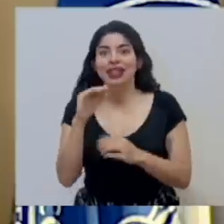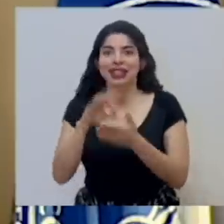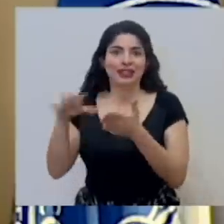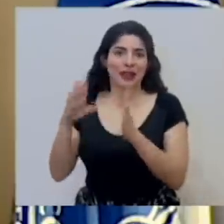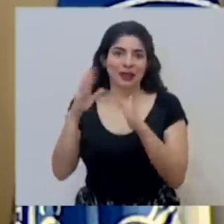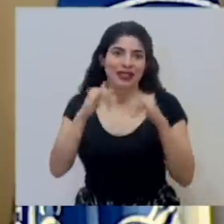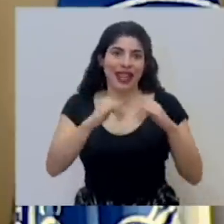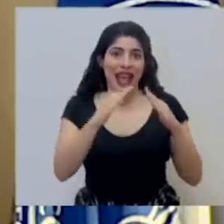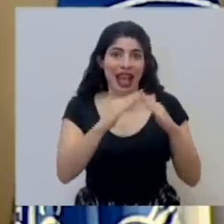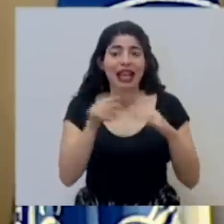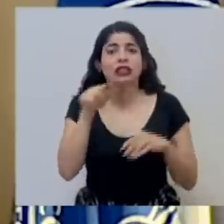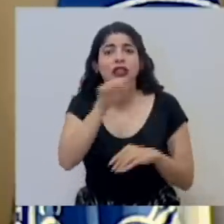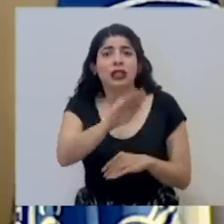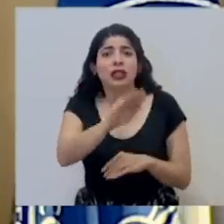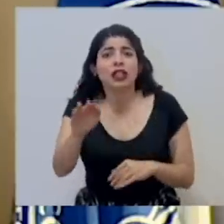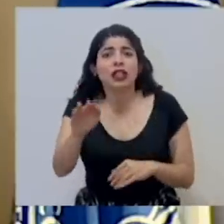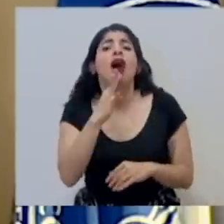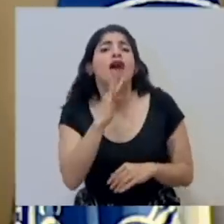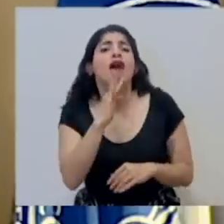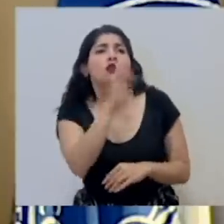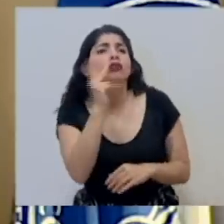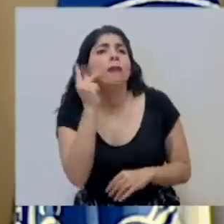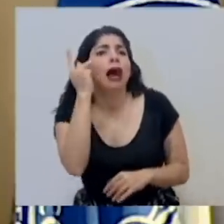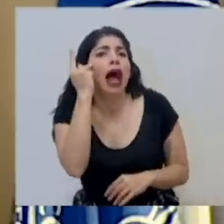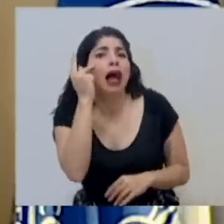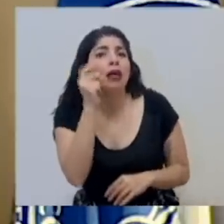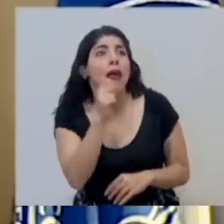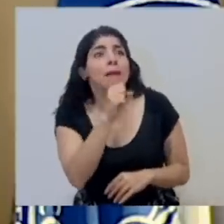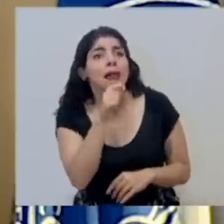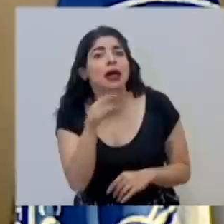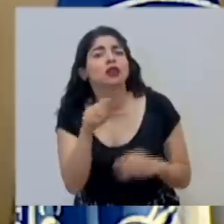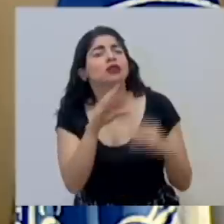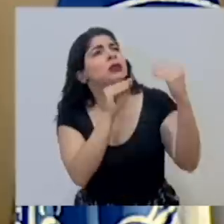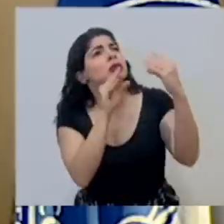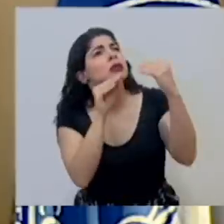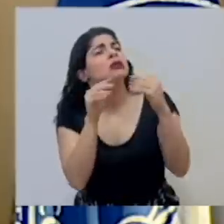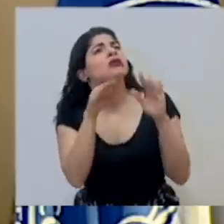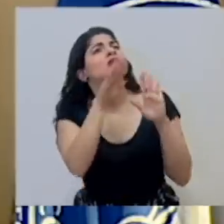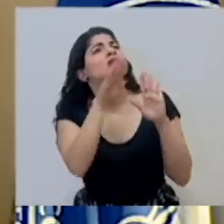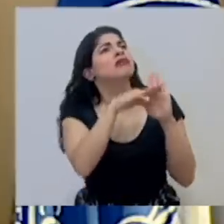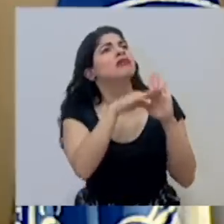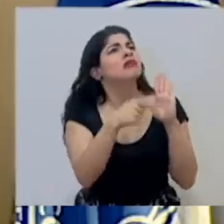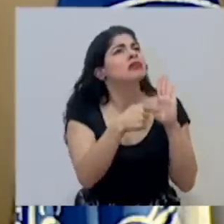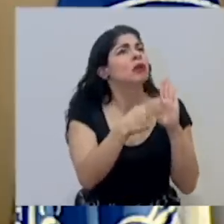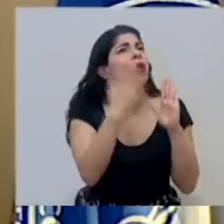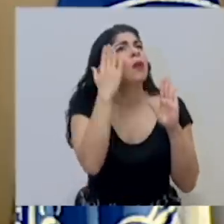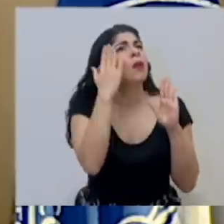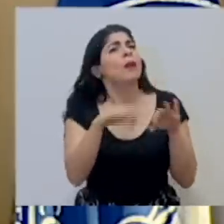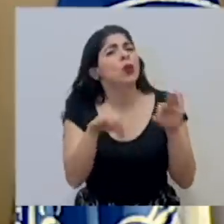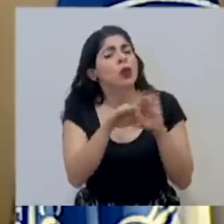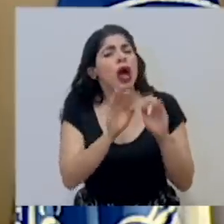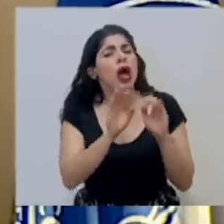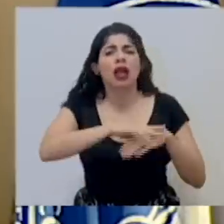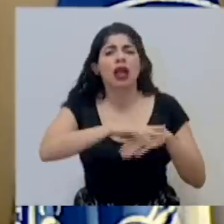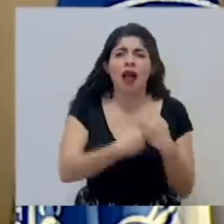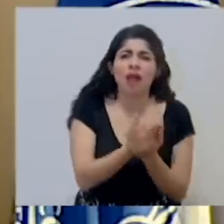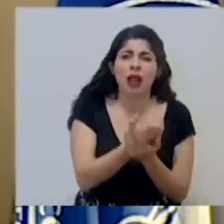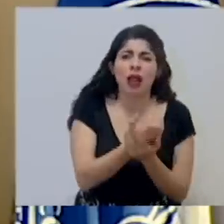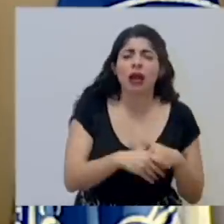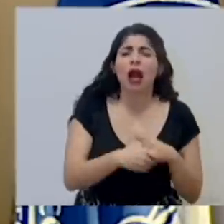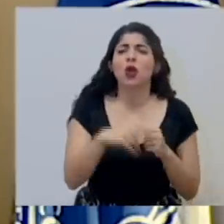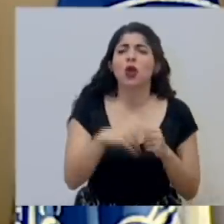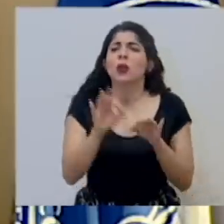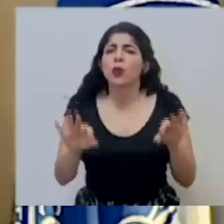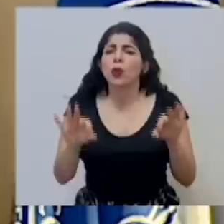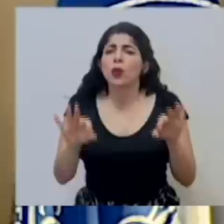hogares y no en las escuelas, hablen con sus papás, con sus mayores sobre los temas de las medidas, la importancia de lavarse las manos,